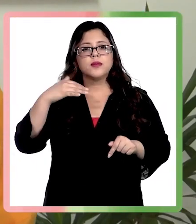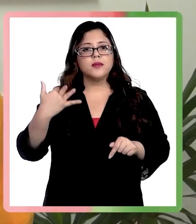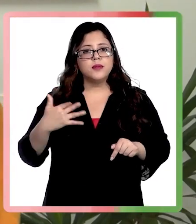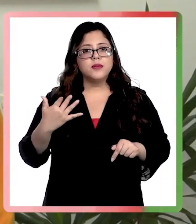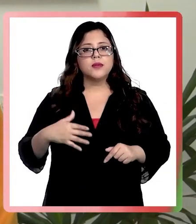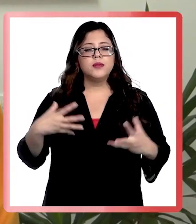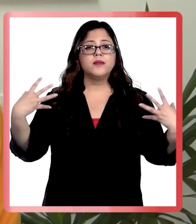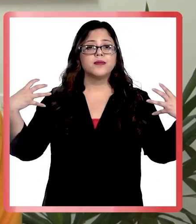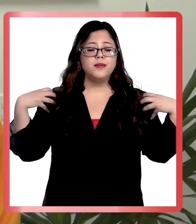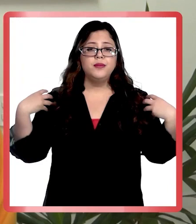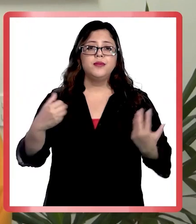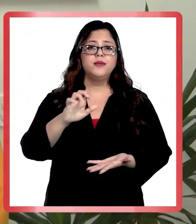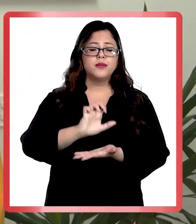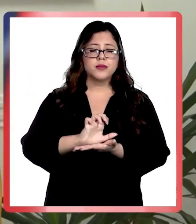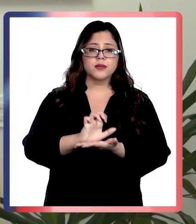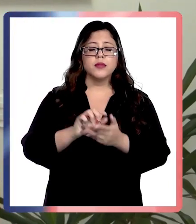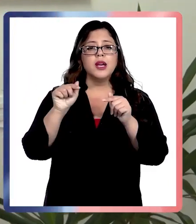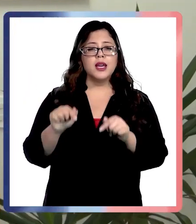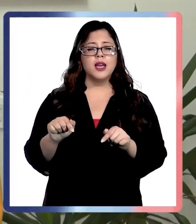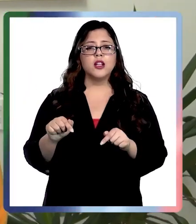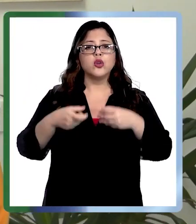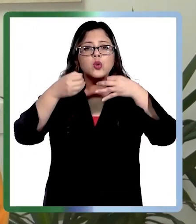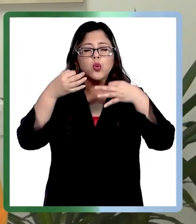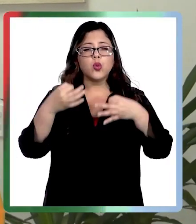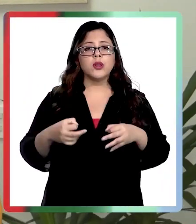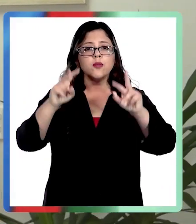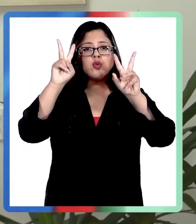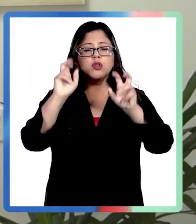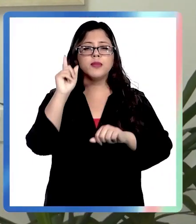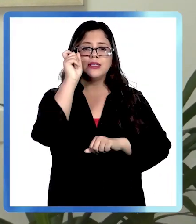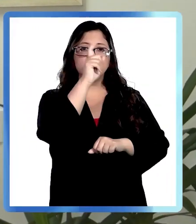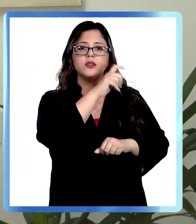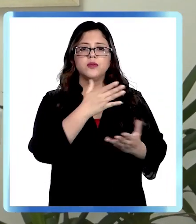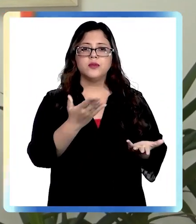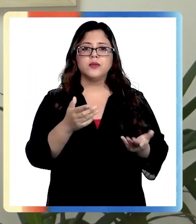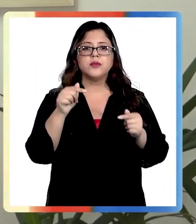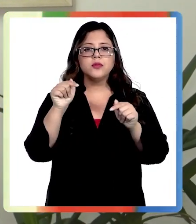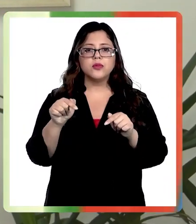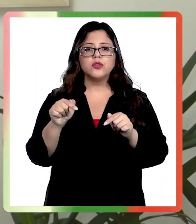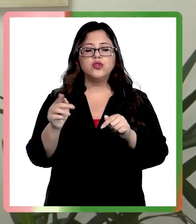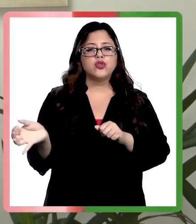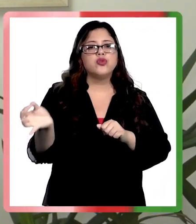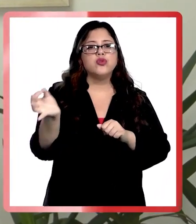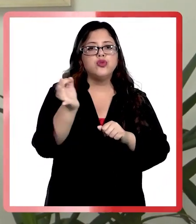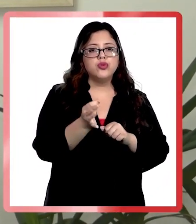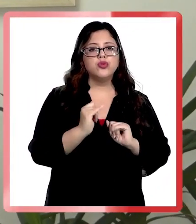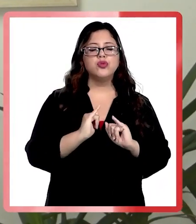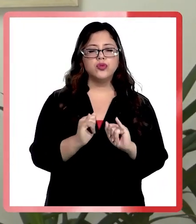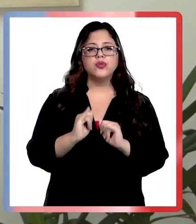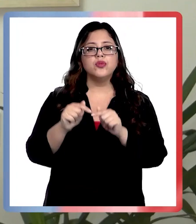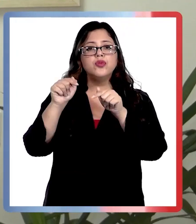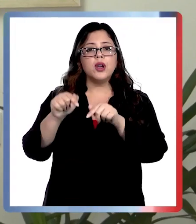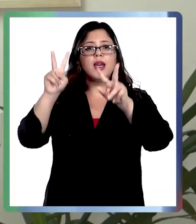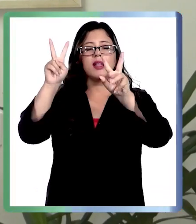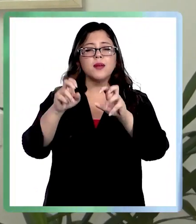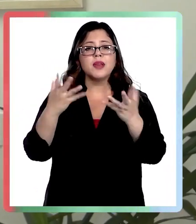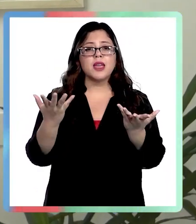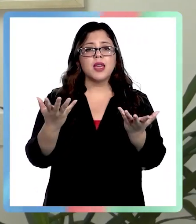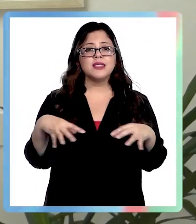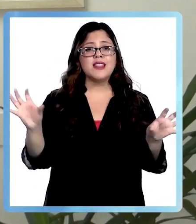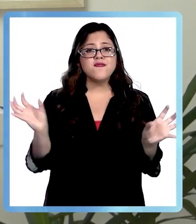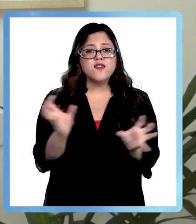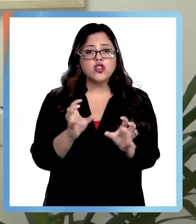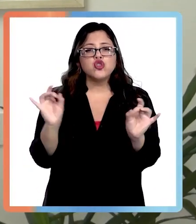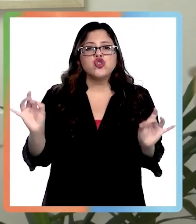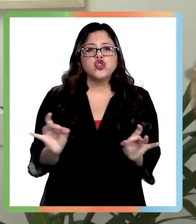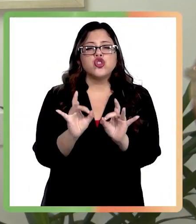Ahora, esto se da en un cuadro complejo y es también lo que señala el informe. Este cuadro de violencias es sólo el efecto